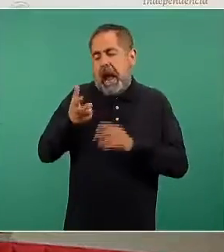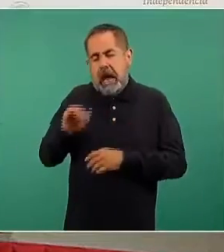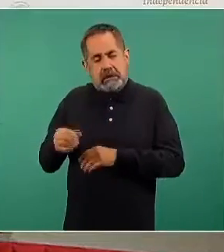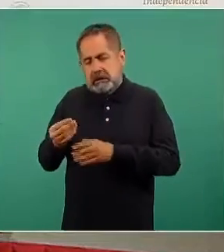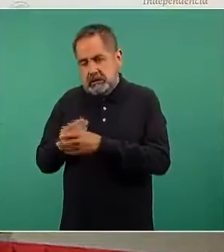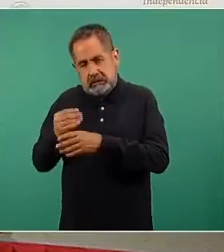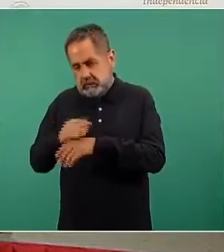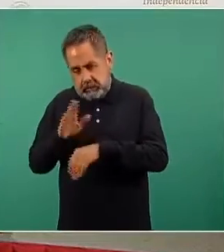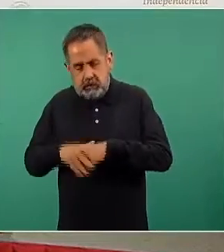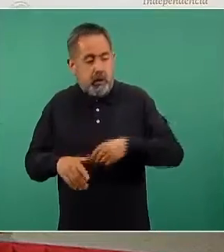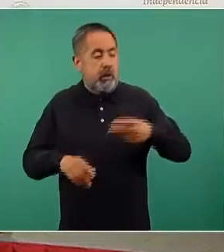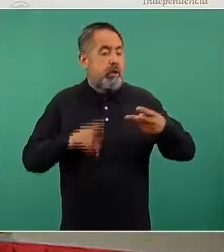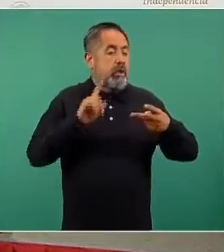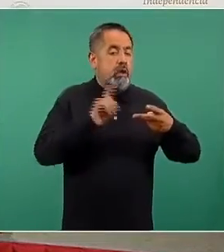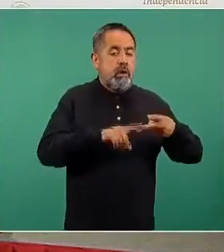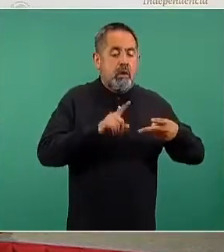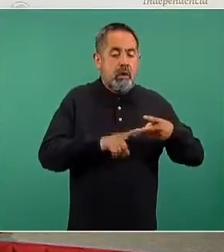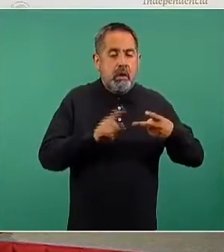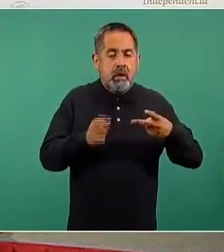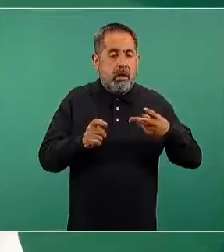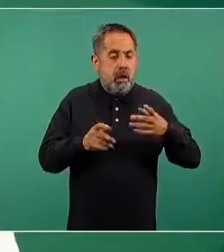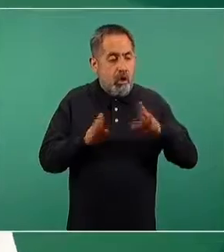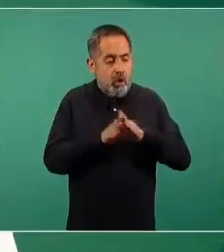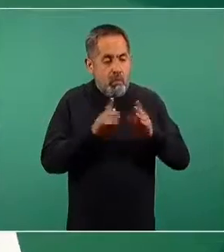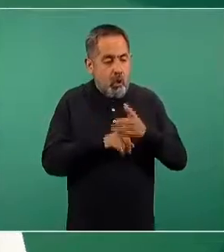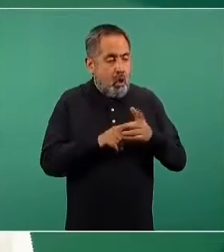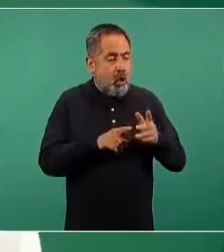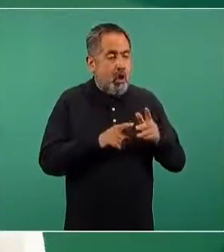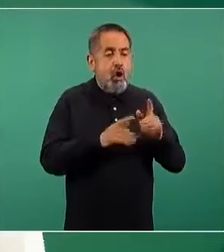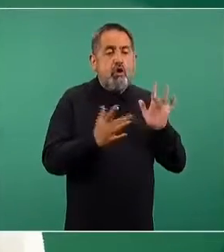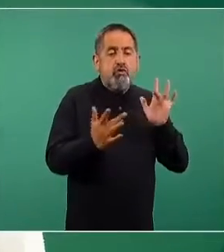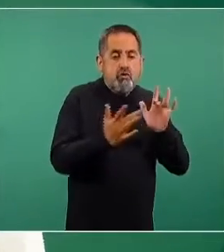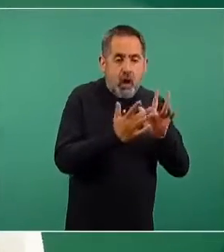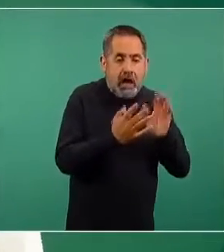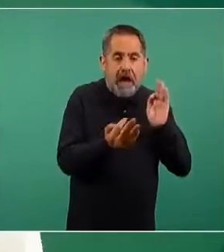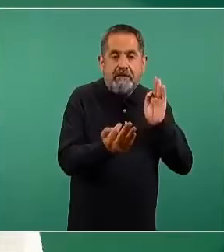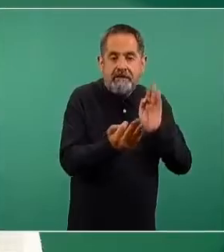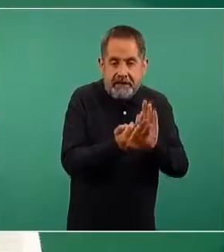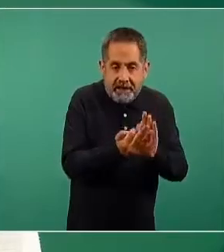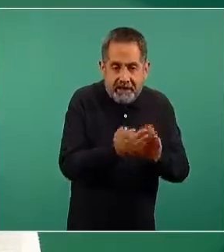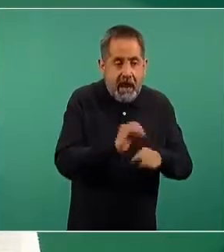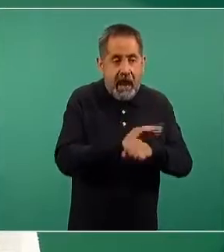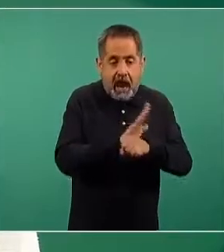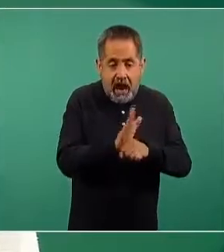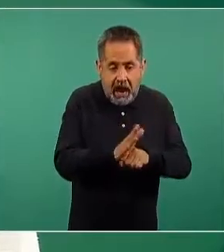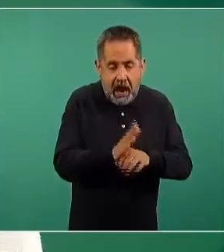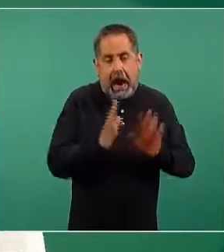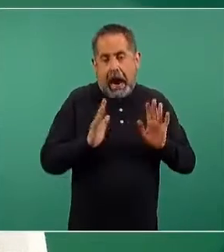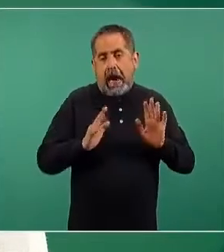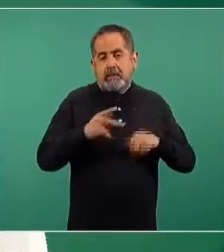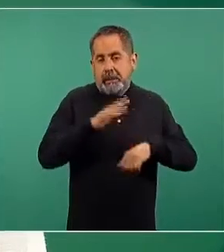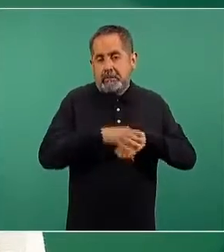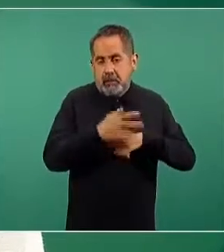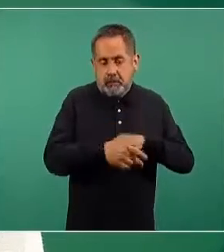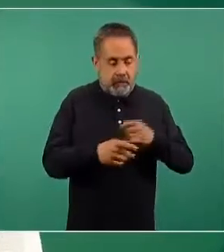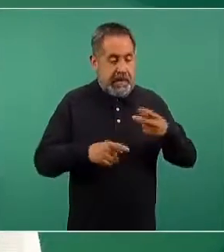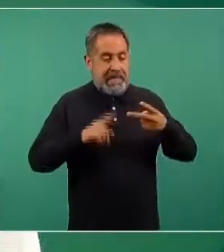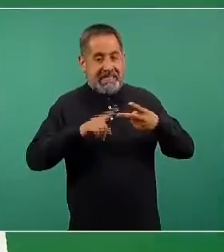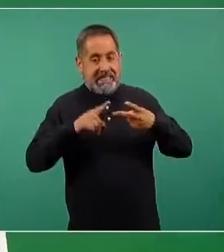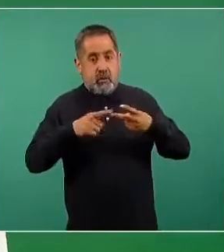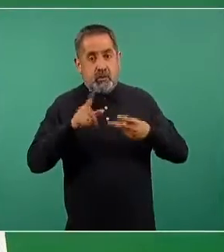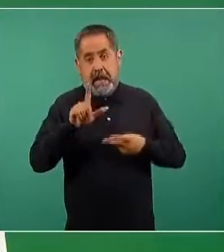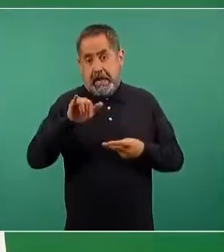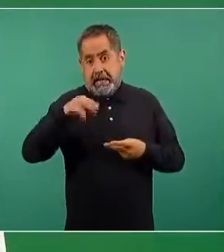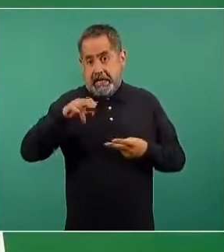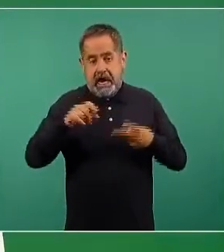calidad del trabajo, tiene que ver solamente con la proximidad al riesgo de exposición al virus SARS-CoV-2. La segunda línea